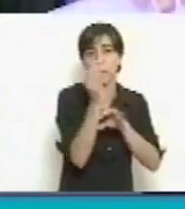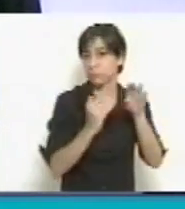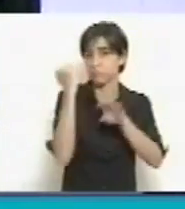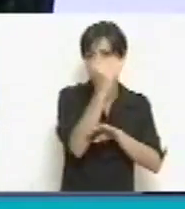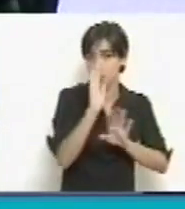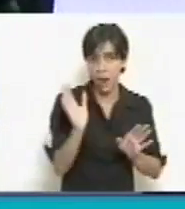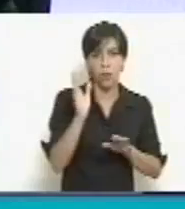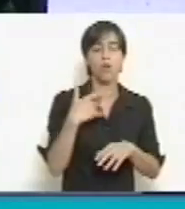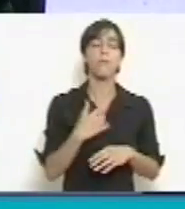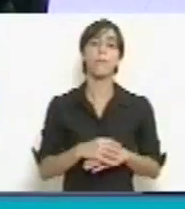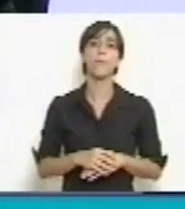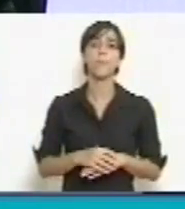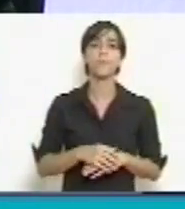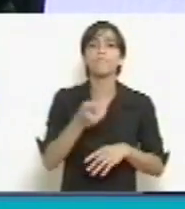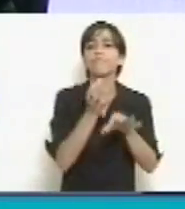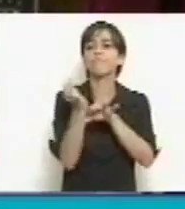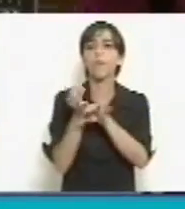es,